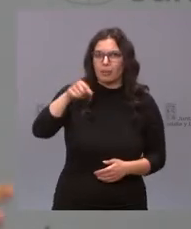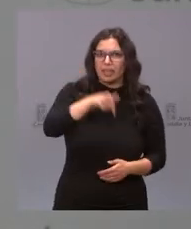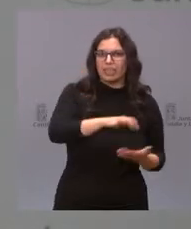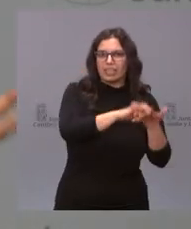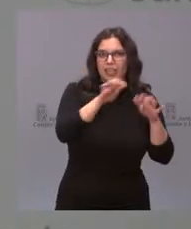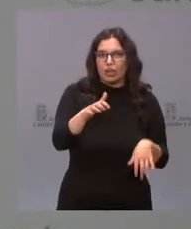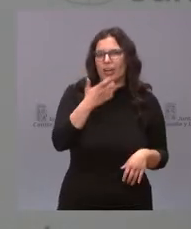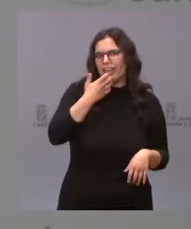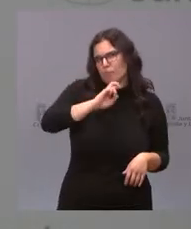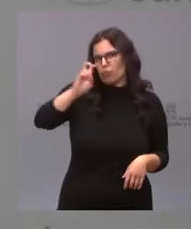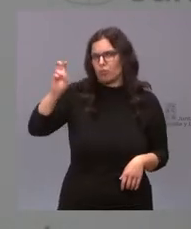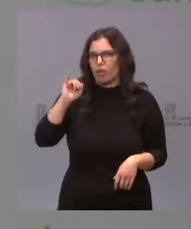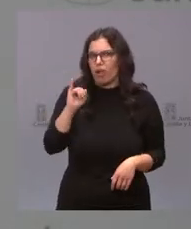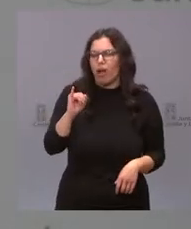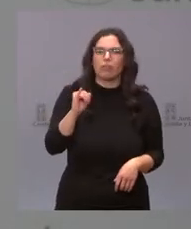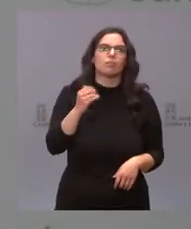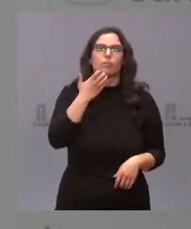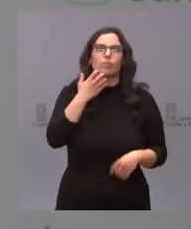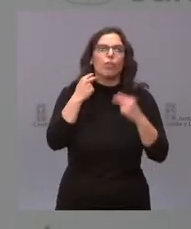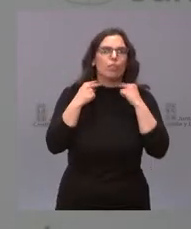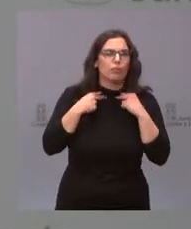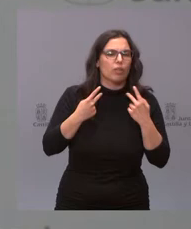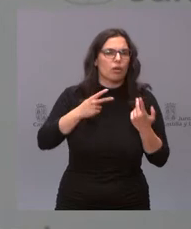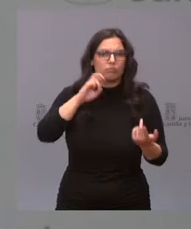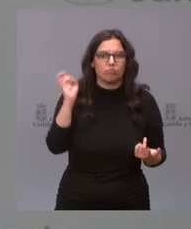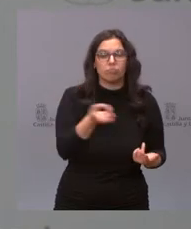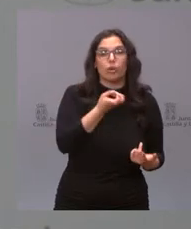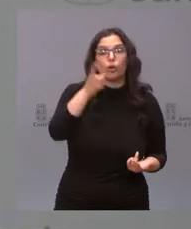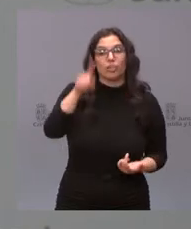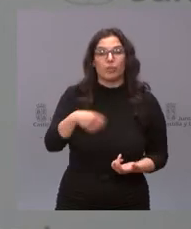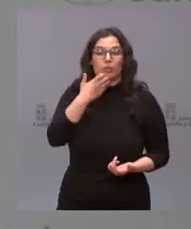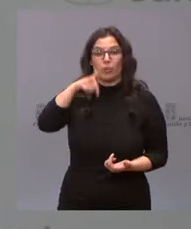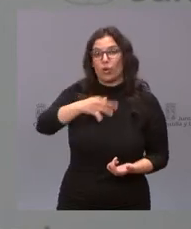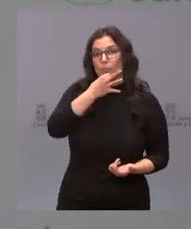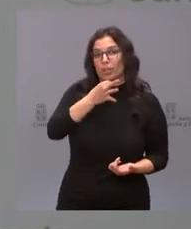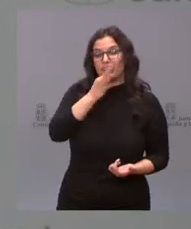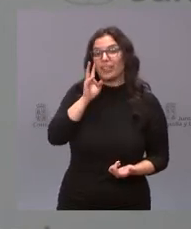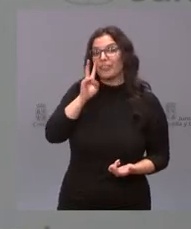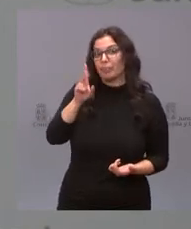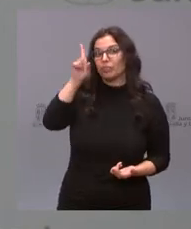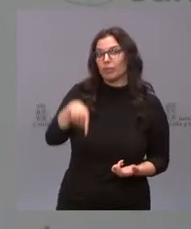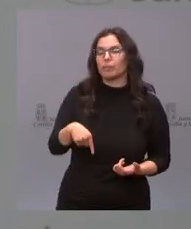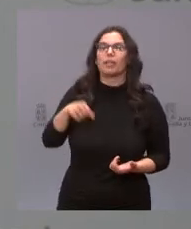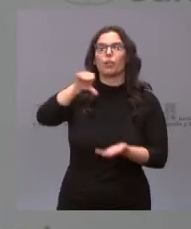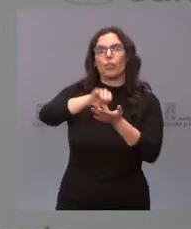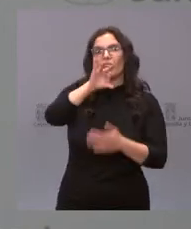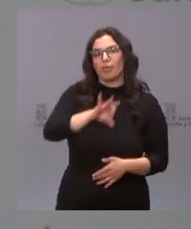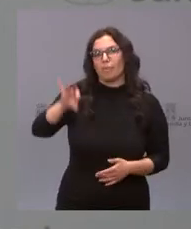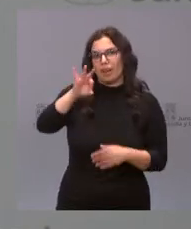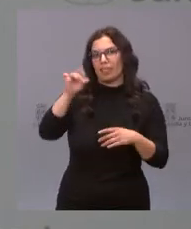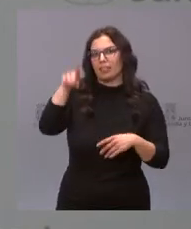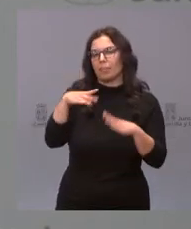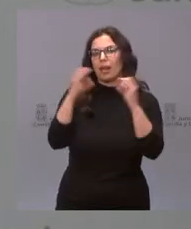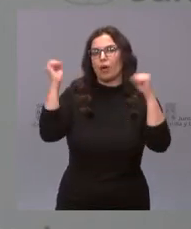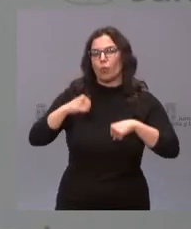León y podría poner varios ejemplos, diputaciones o como lo que veremos esta tarde, que es el acuerdo de gobierno de la ciudad de Palencia, donde